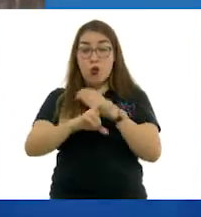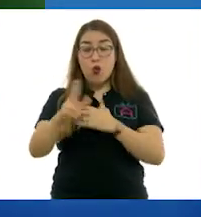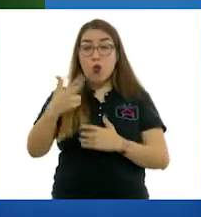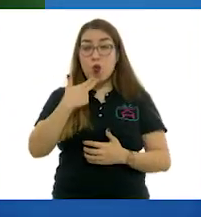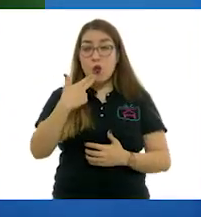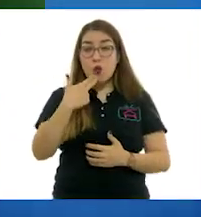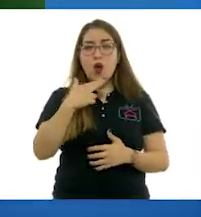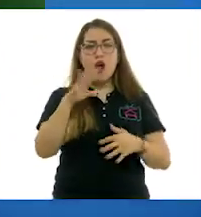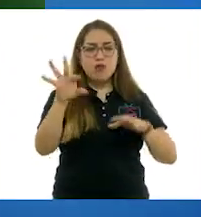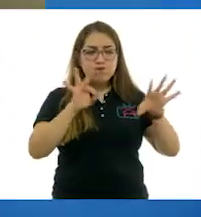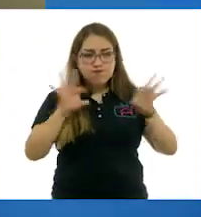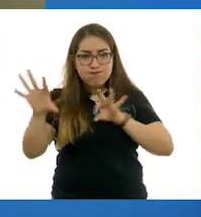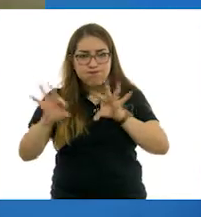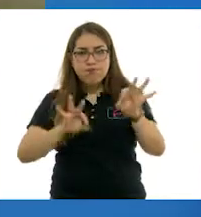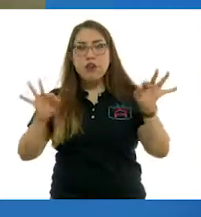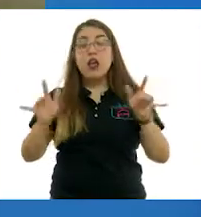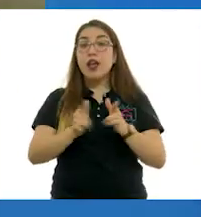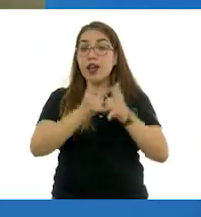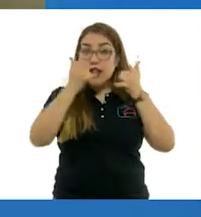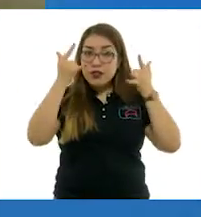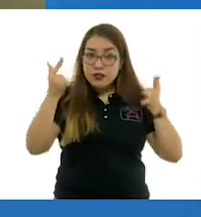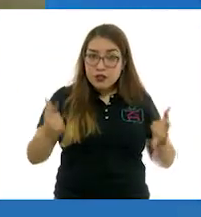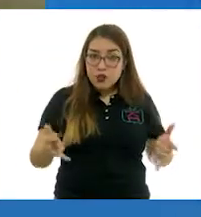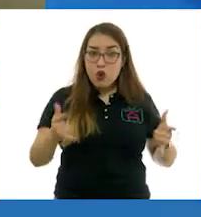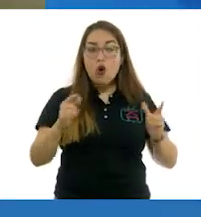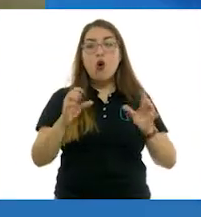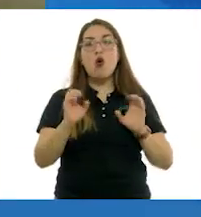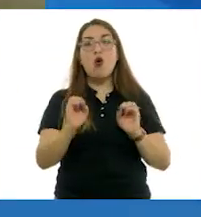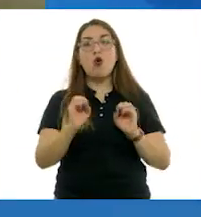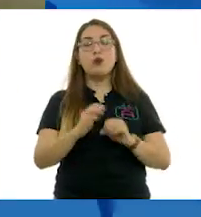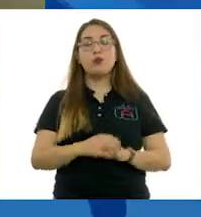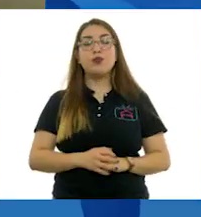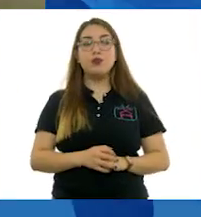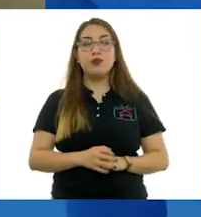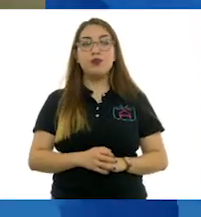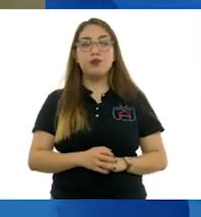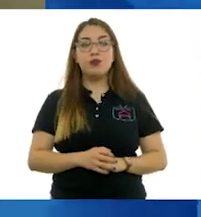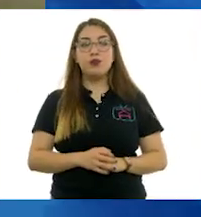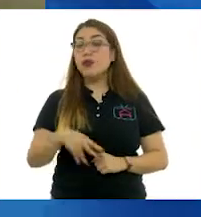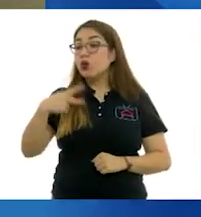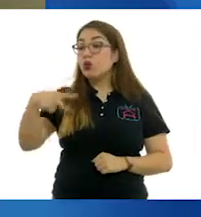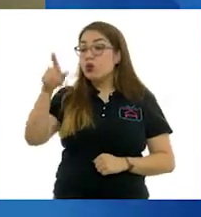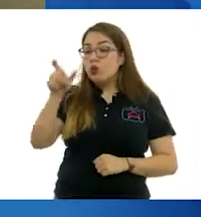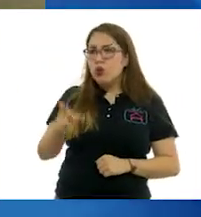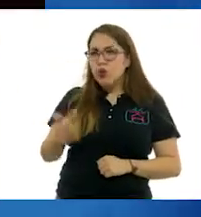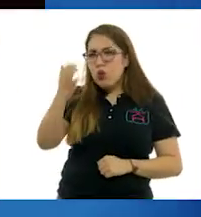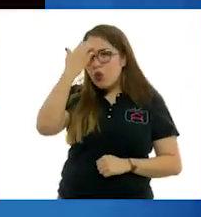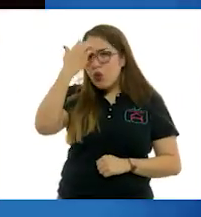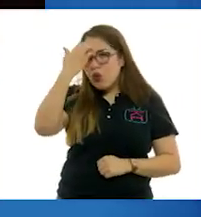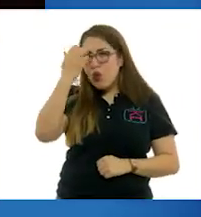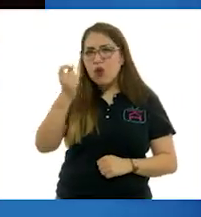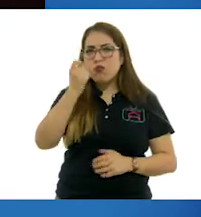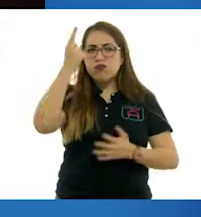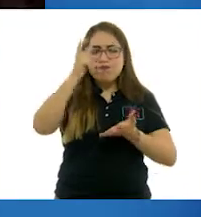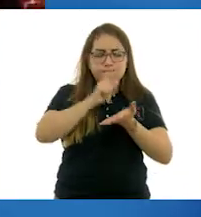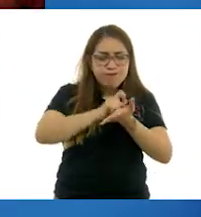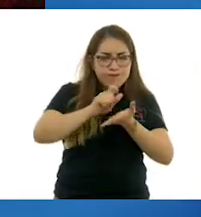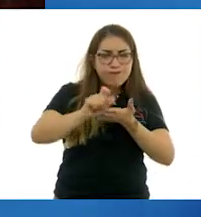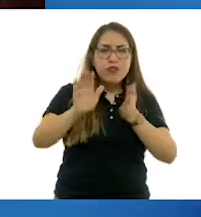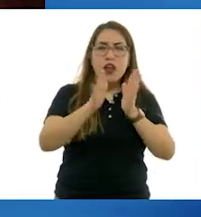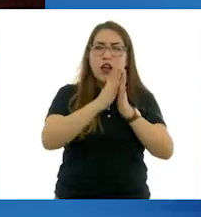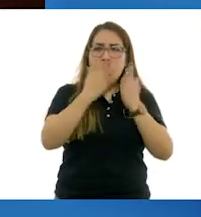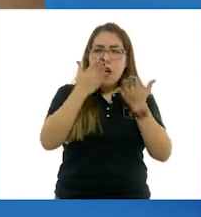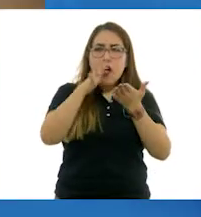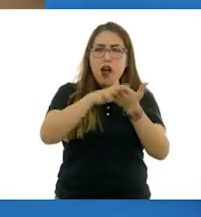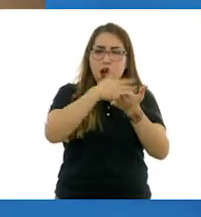históricos, todo lo que ella conoce en la literatura y todo esto, todo